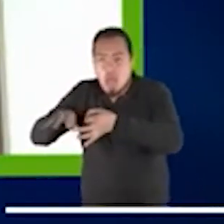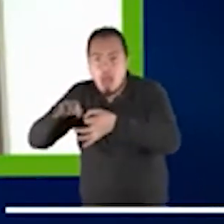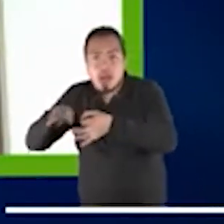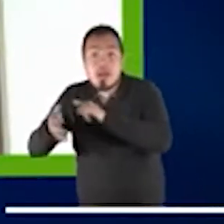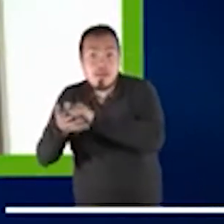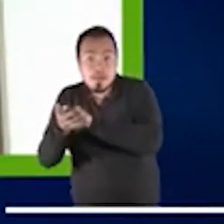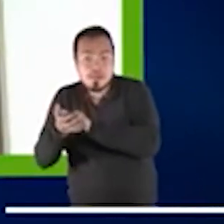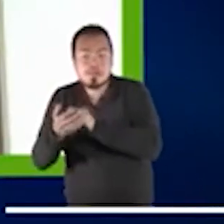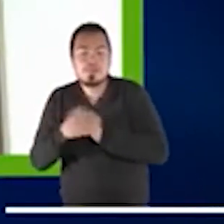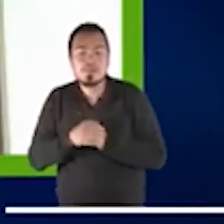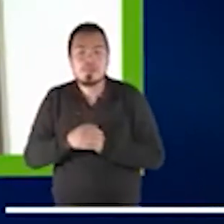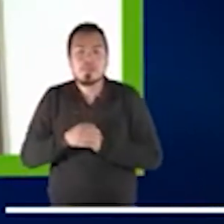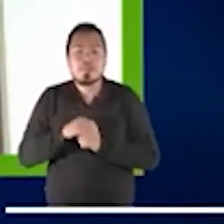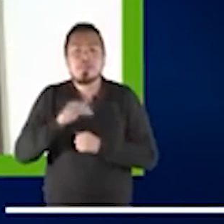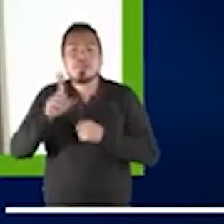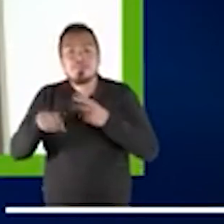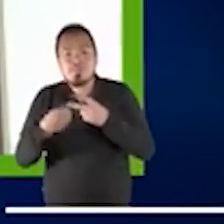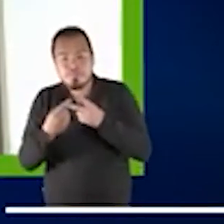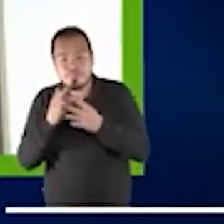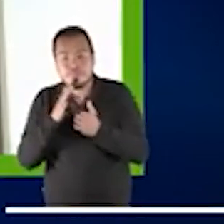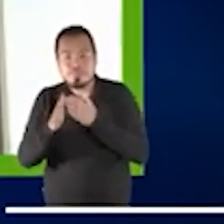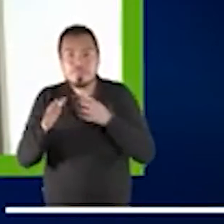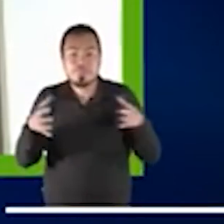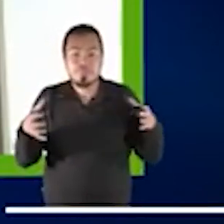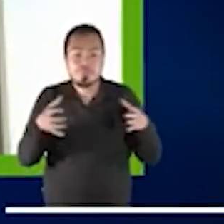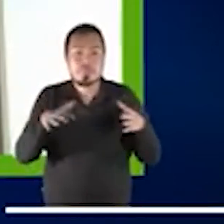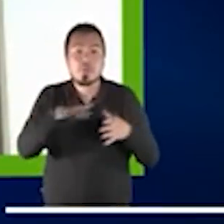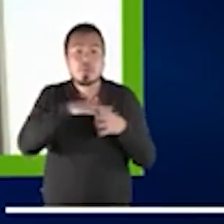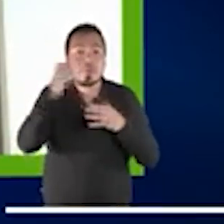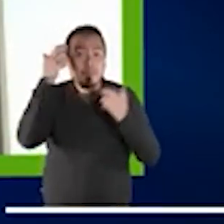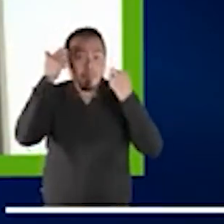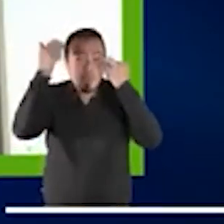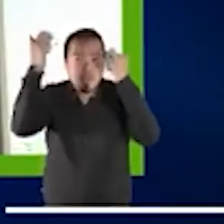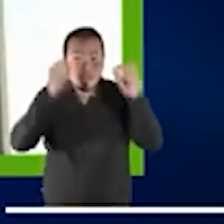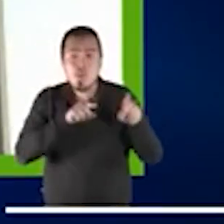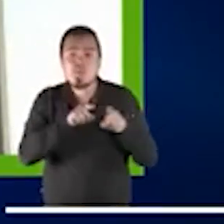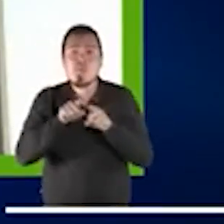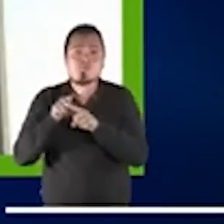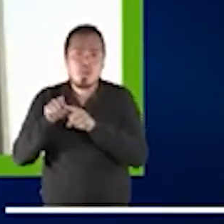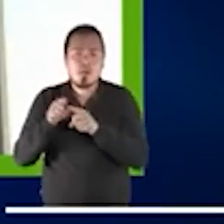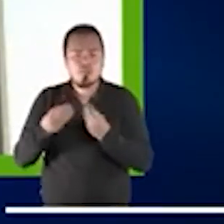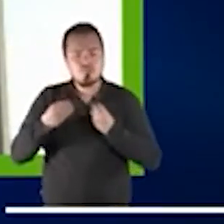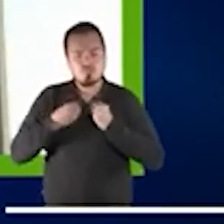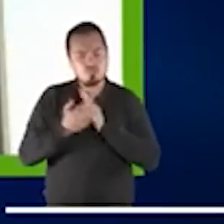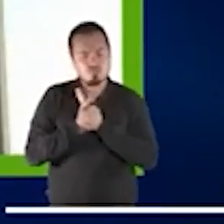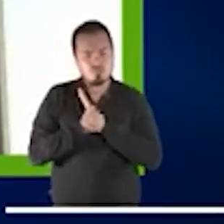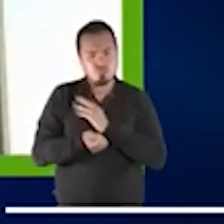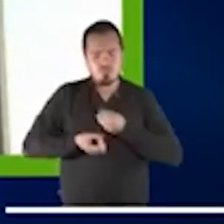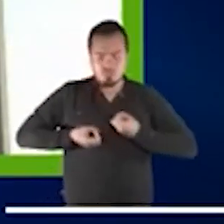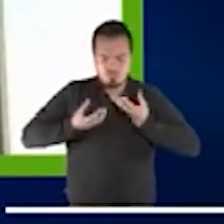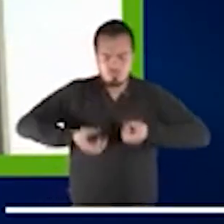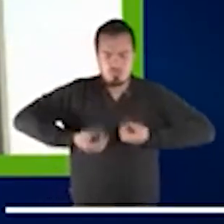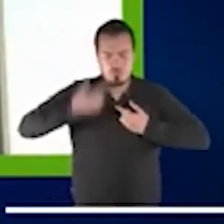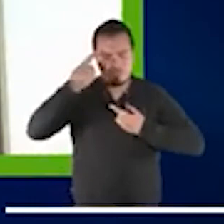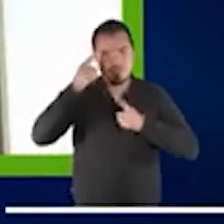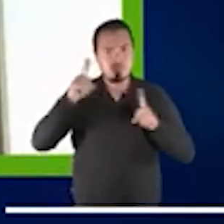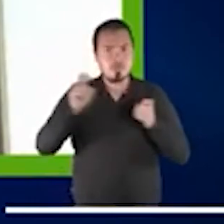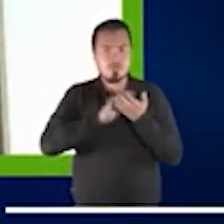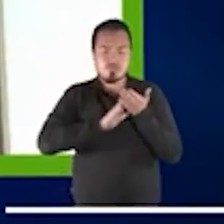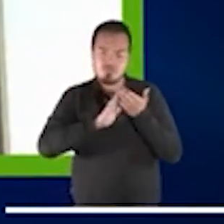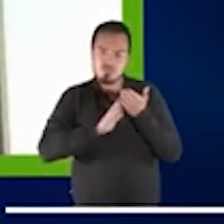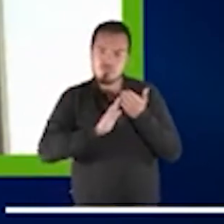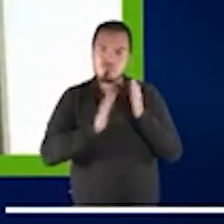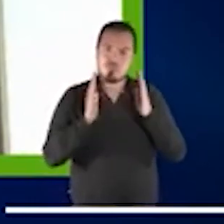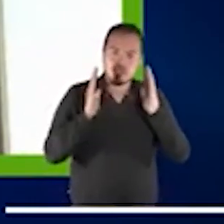También los profesionales empezaron a utilizar sus capacidades de mediación y de resolución de conflictos con